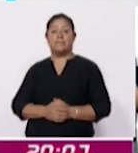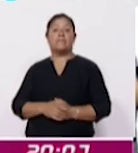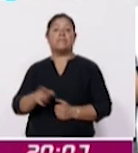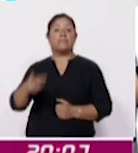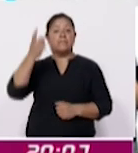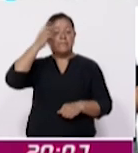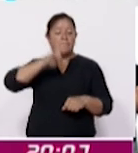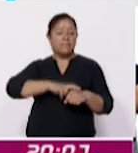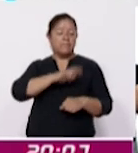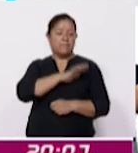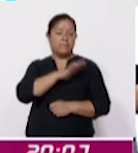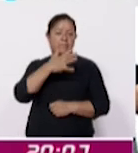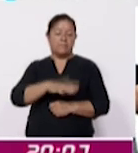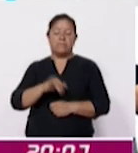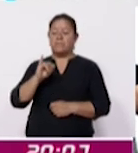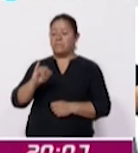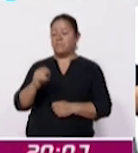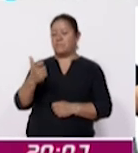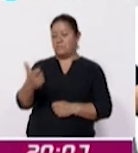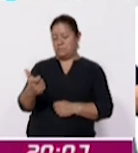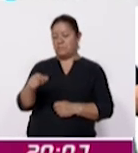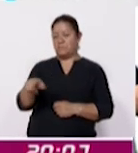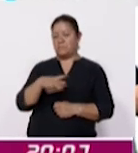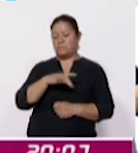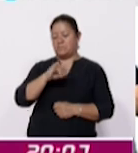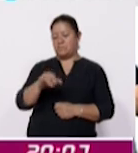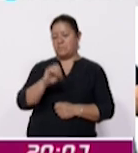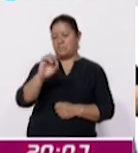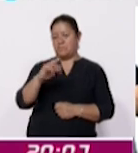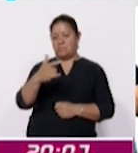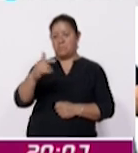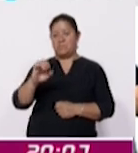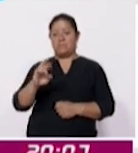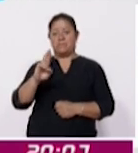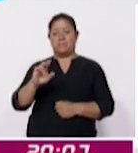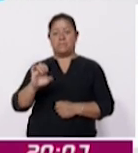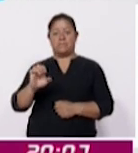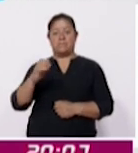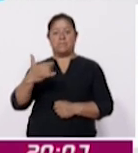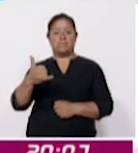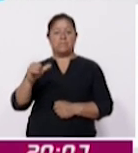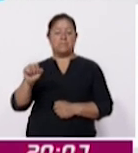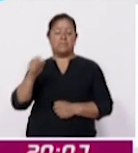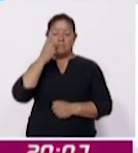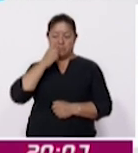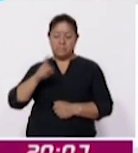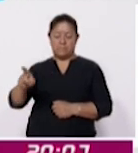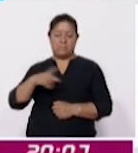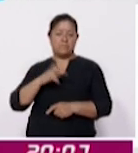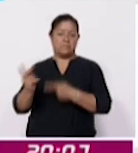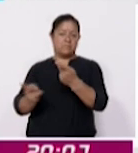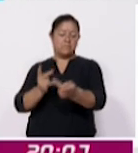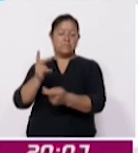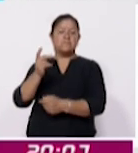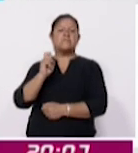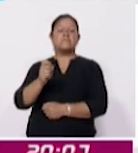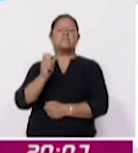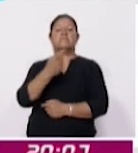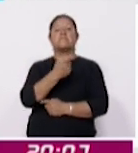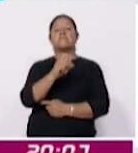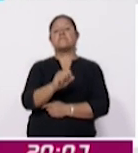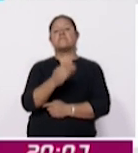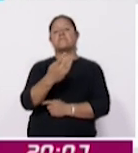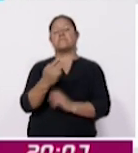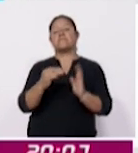general adjunto de Índices de Precios, Jorge Reyes, explicó que esta actualización incluye una muestra de 123